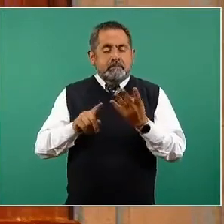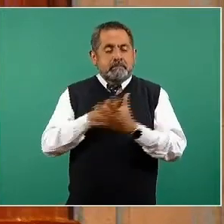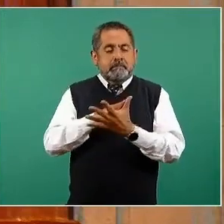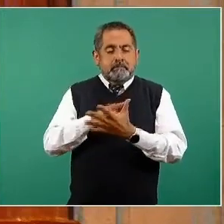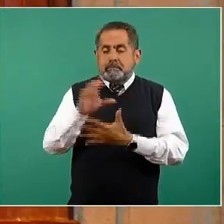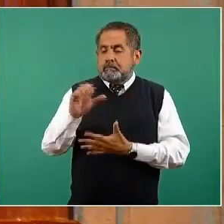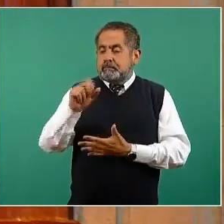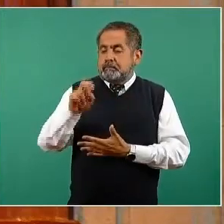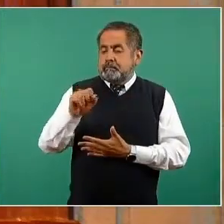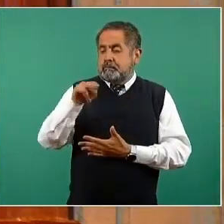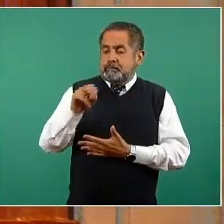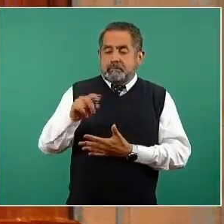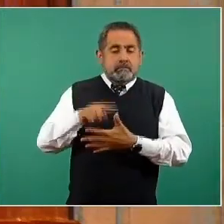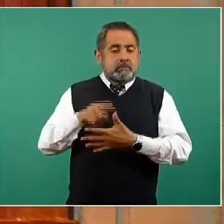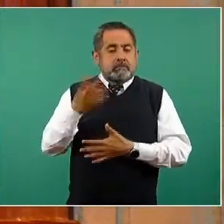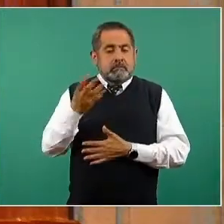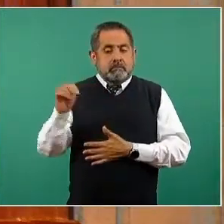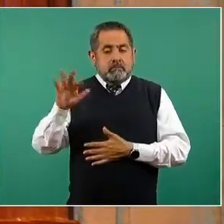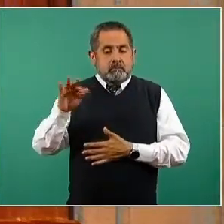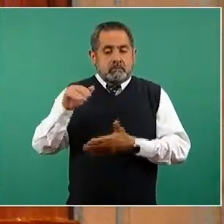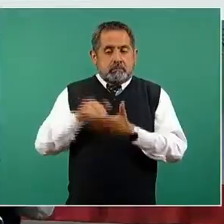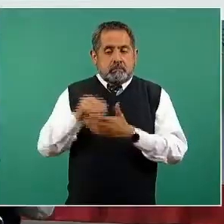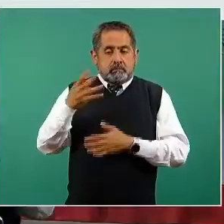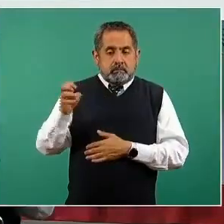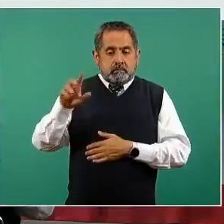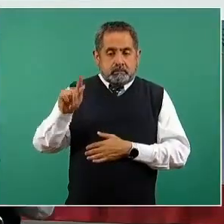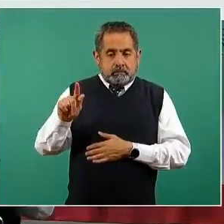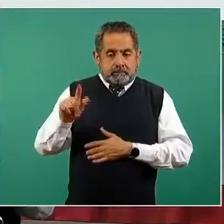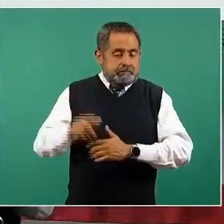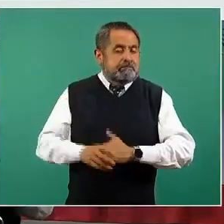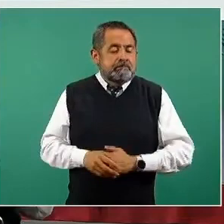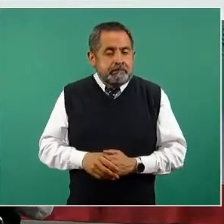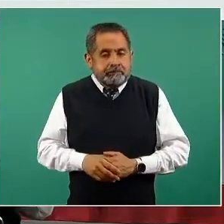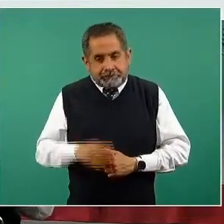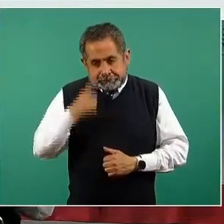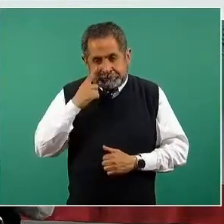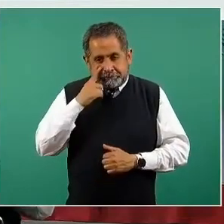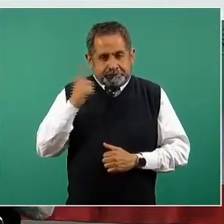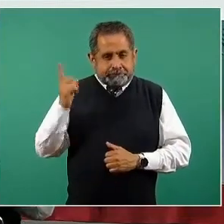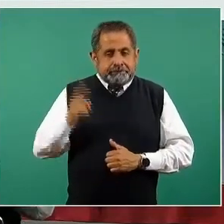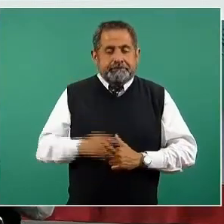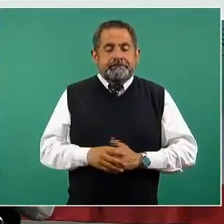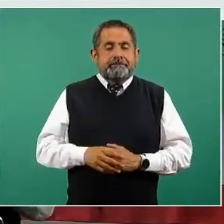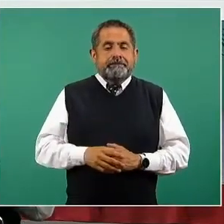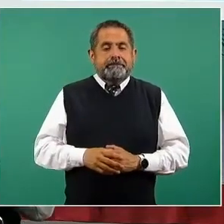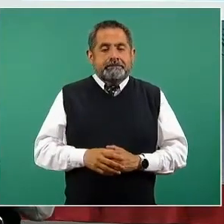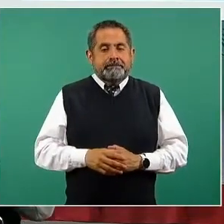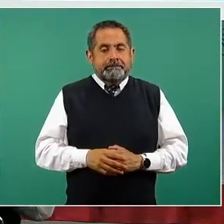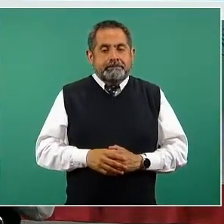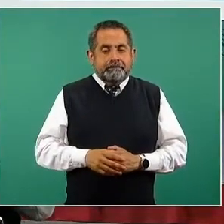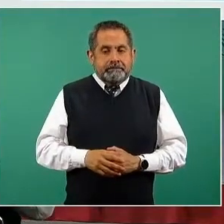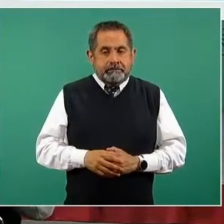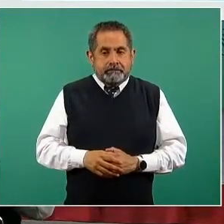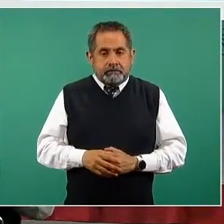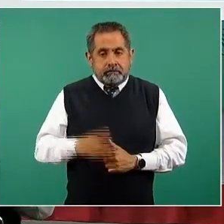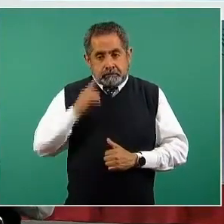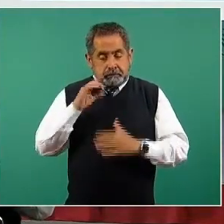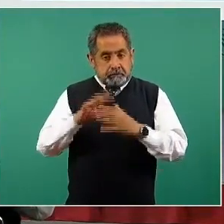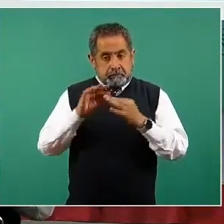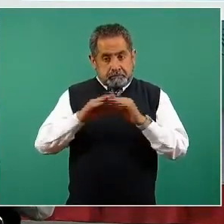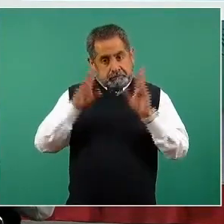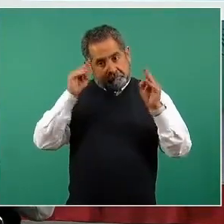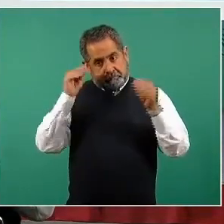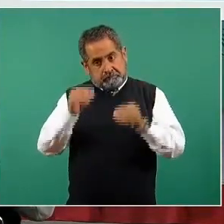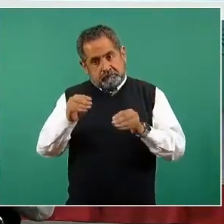con 940.470. Si vemos la siguiente diapositiva, hacemos aquí un